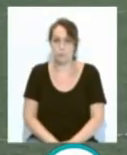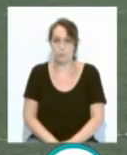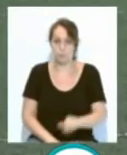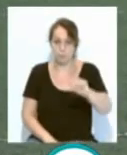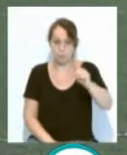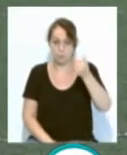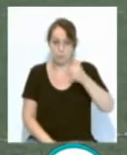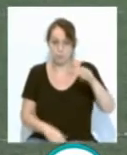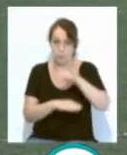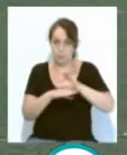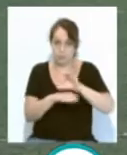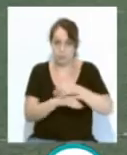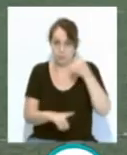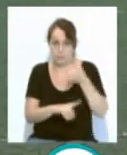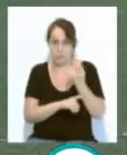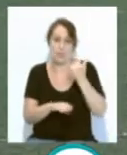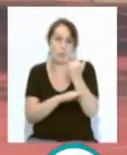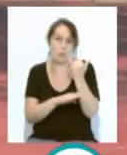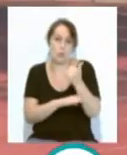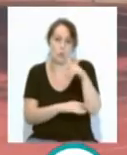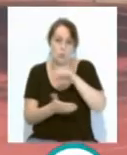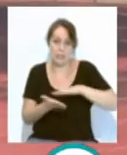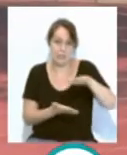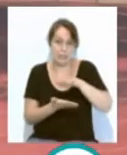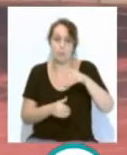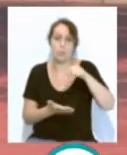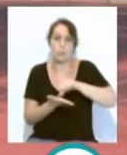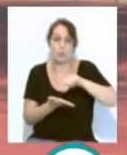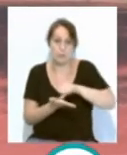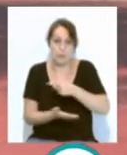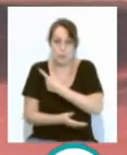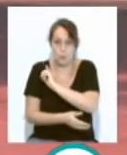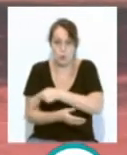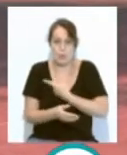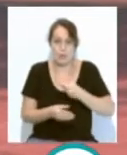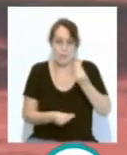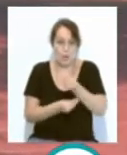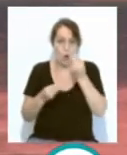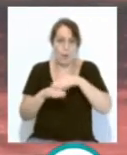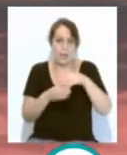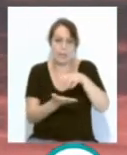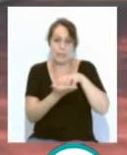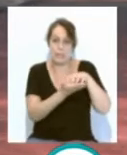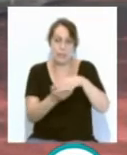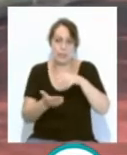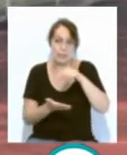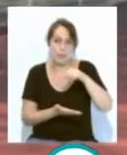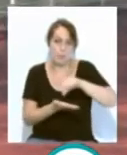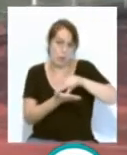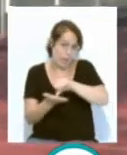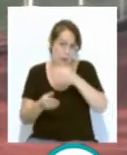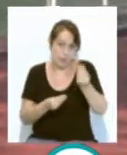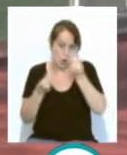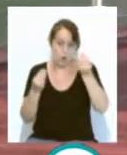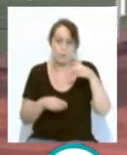Aprobados en el Consejo Rector del Instituto Municipal de Deportes, los proyectos de mejoras para las instalaciones deportivas municipales. El consenso fue